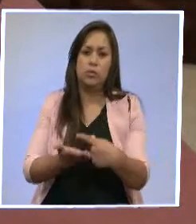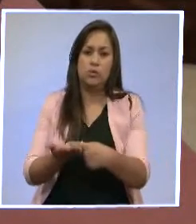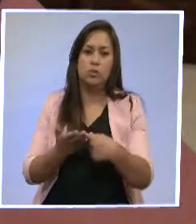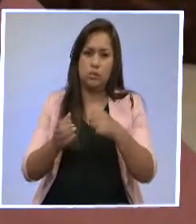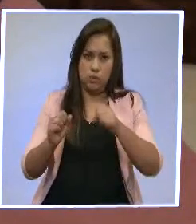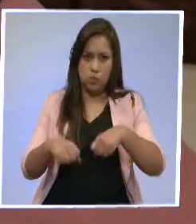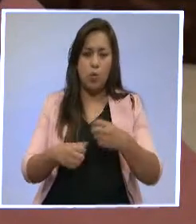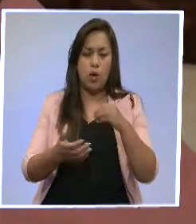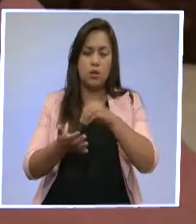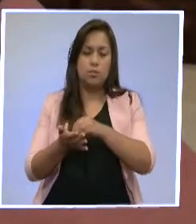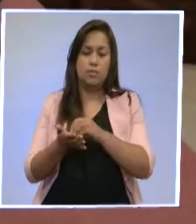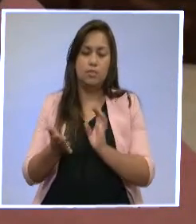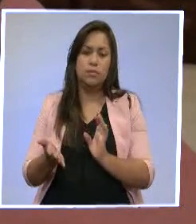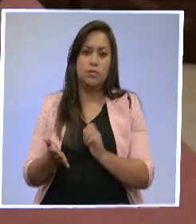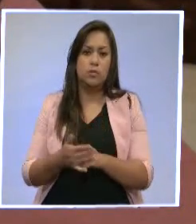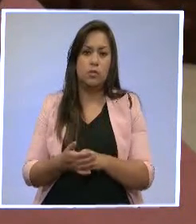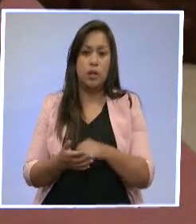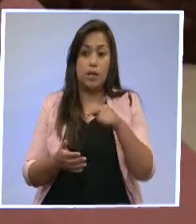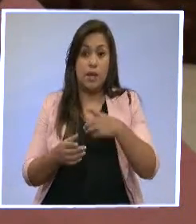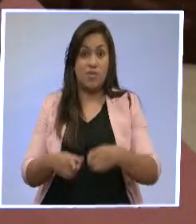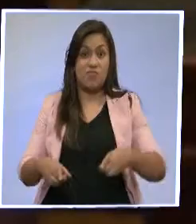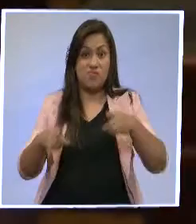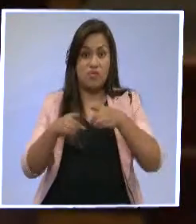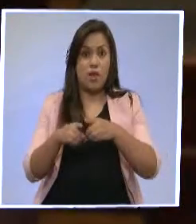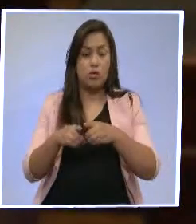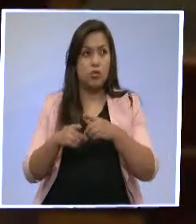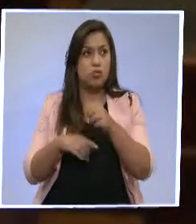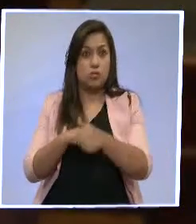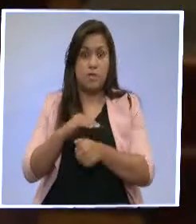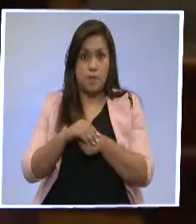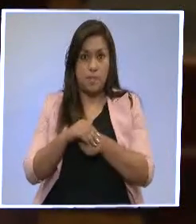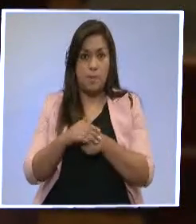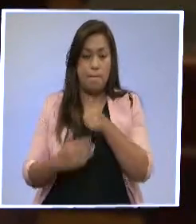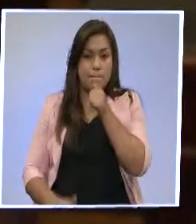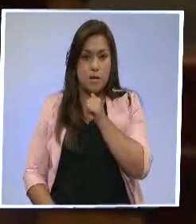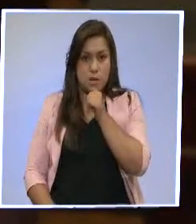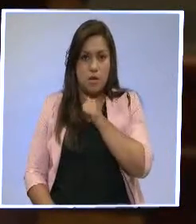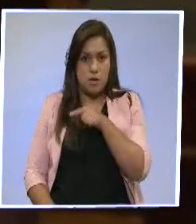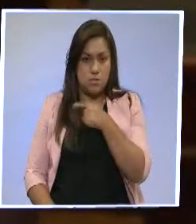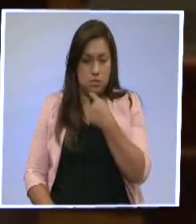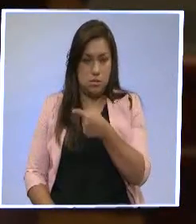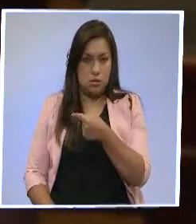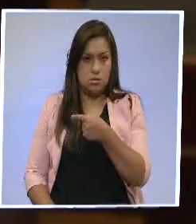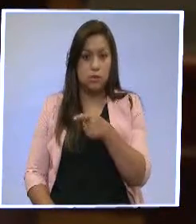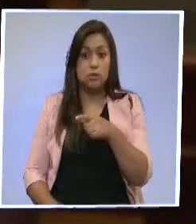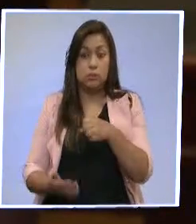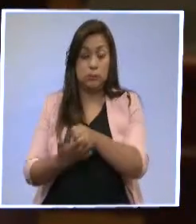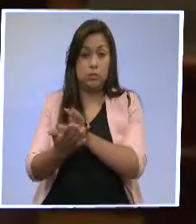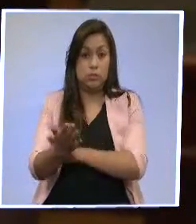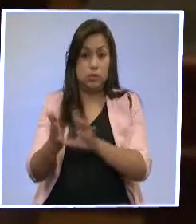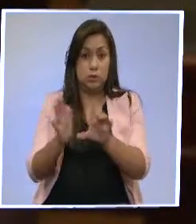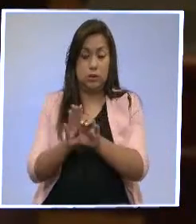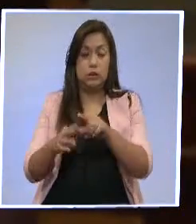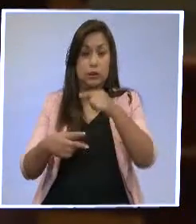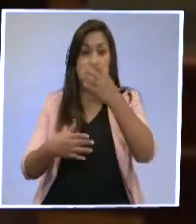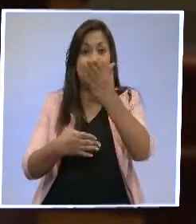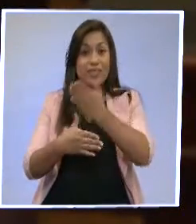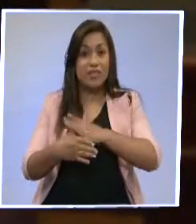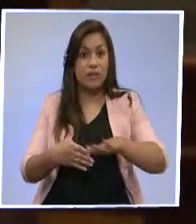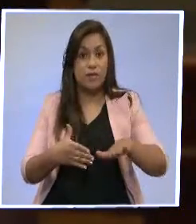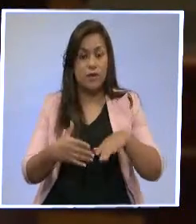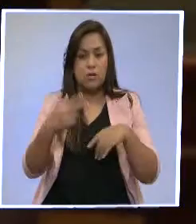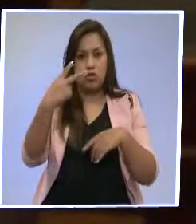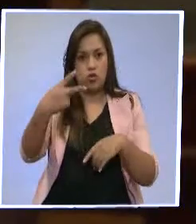opciones que se ponga en los datos ocultos. Porque en este momento también esta ley vamos a dividir dos cosas. Una